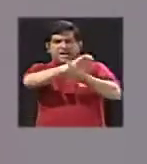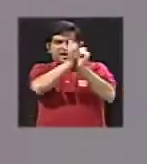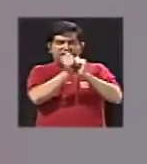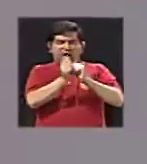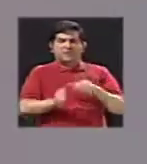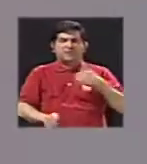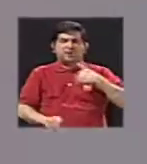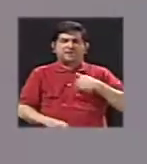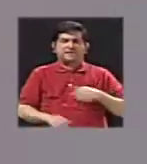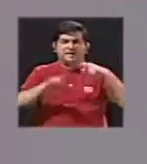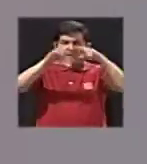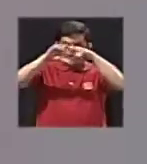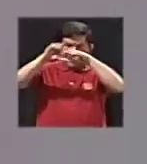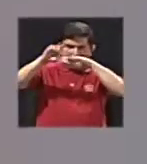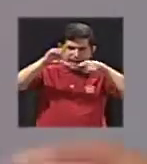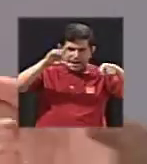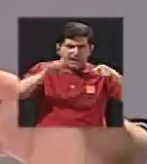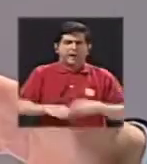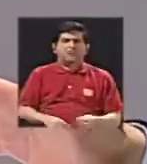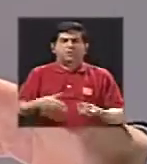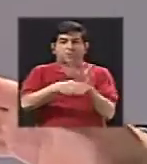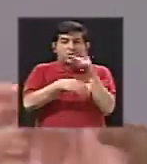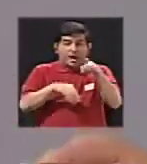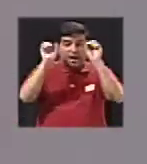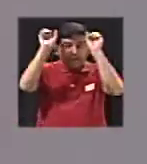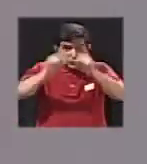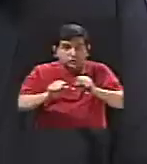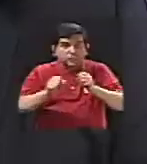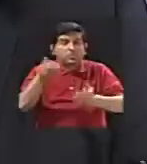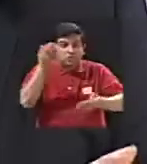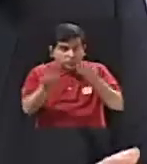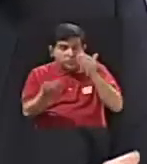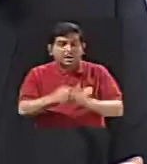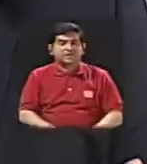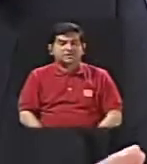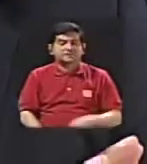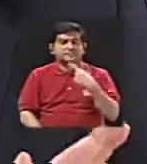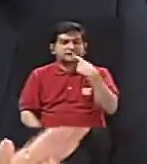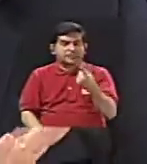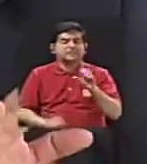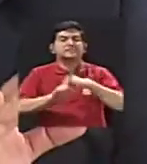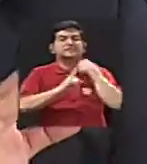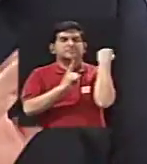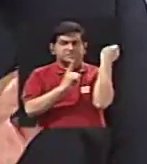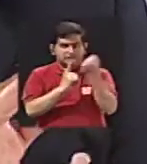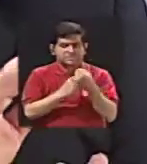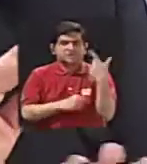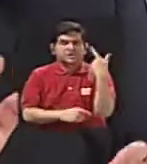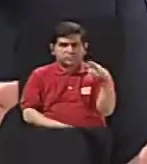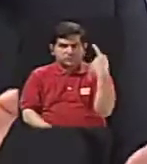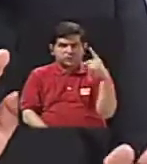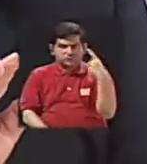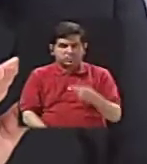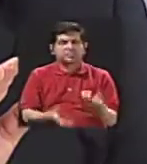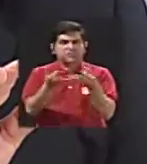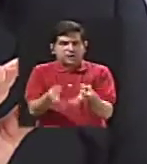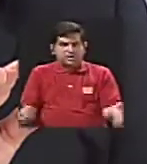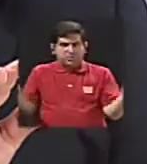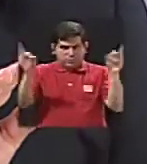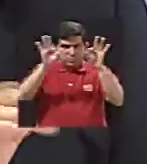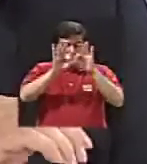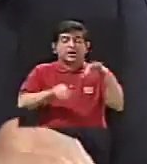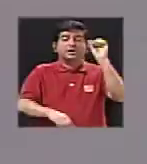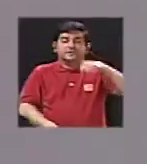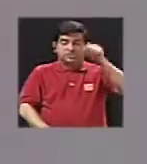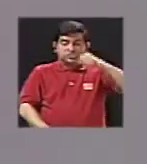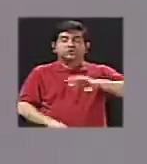de ángulo del volcán y eso eso puede anunciar una situación de peligro importante inminente